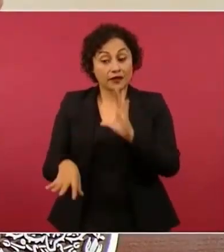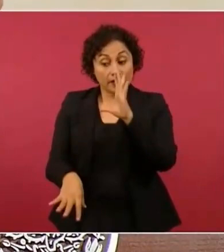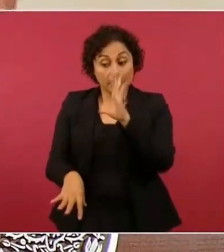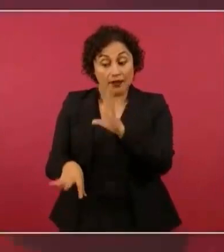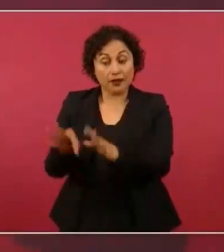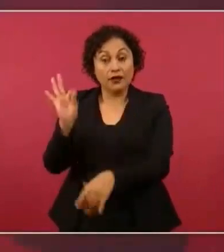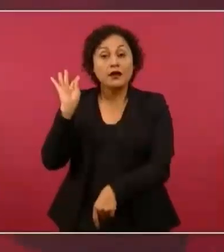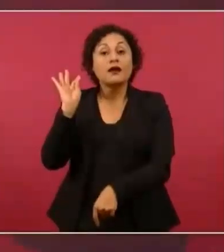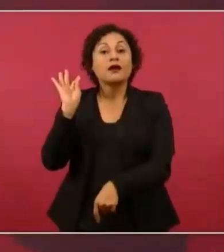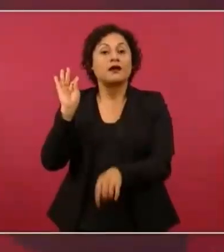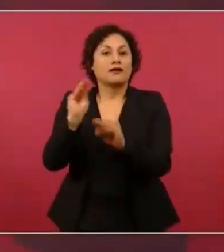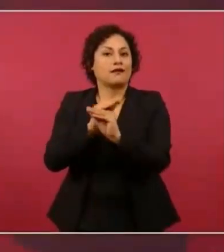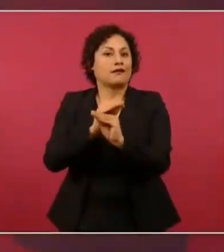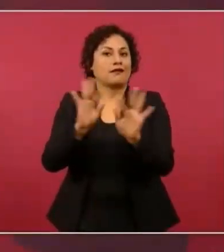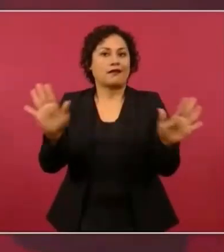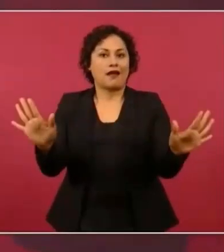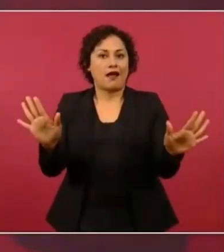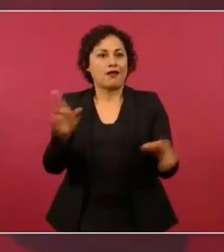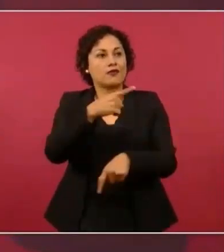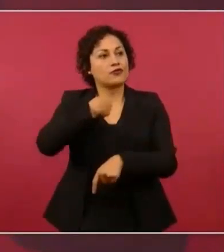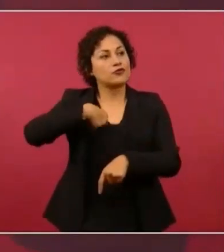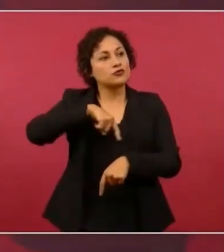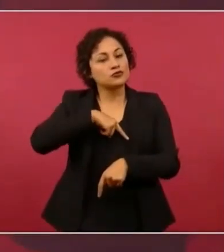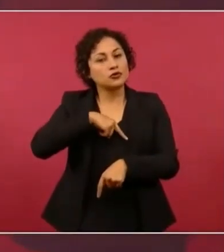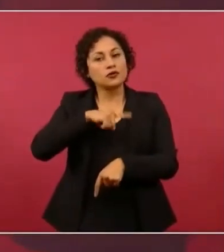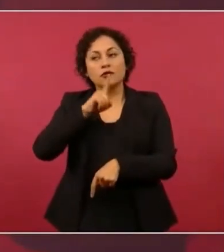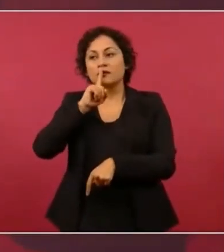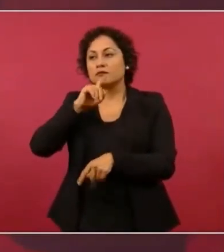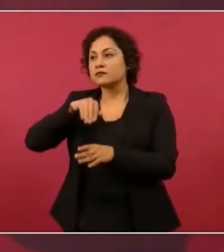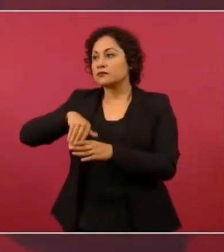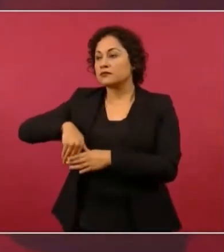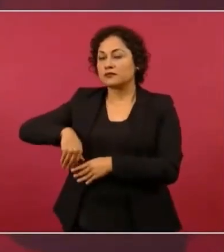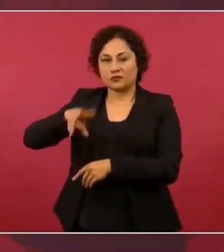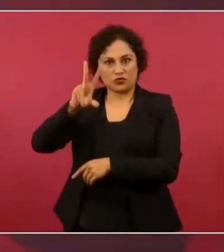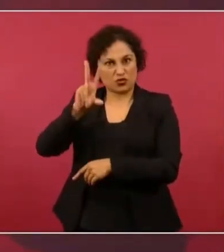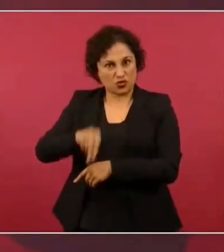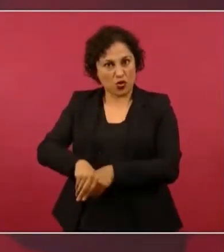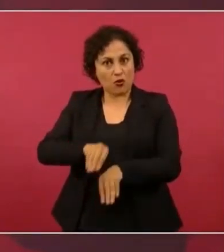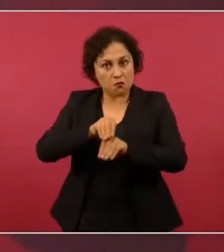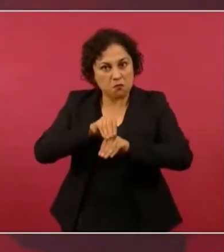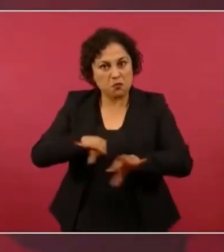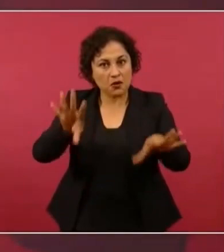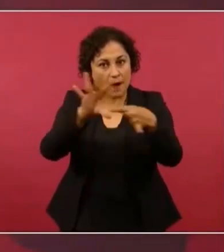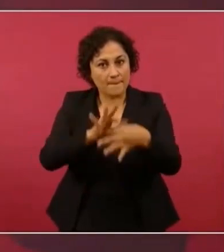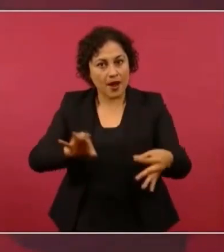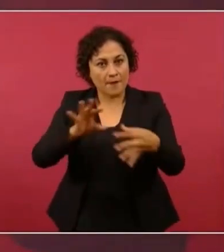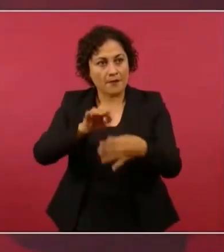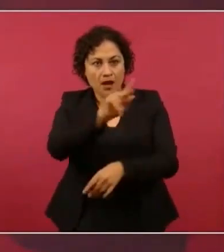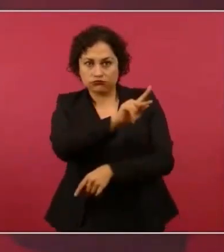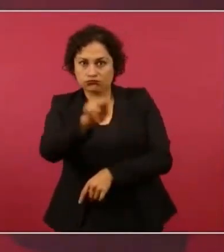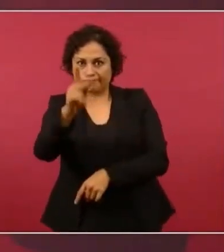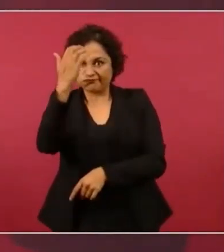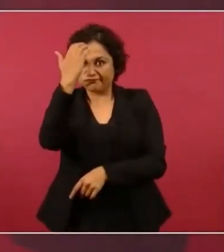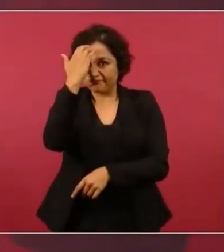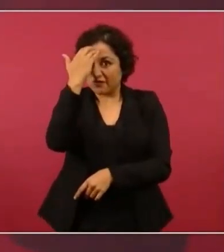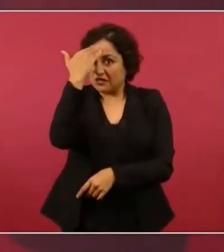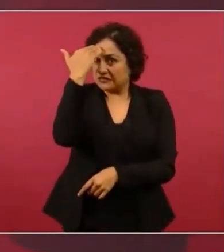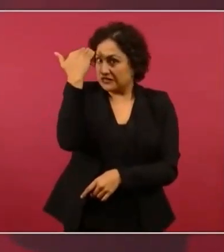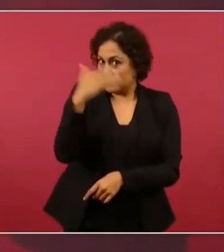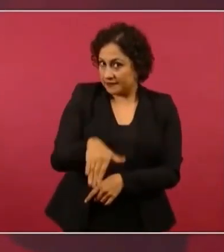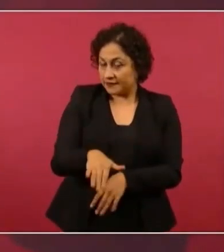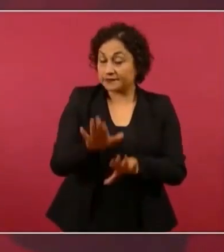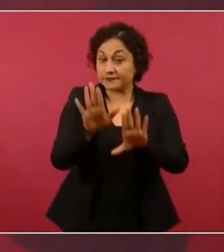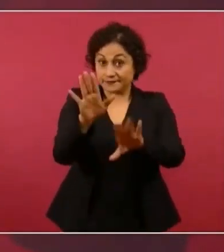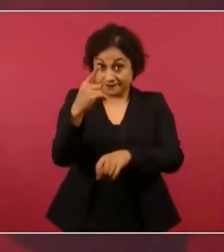Se tiene que informar al pueblo de México lo que está pasando. El argumento es... Vean el